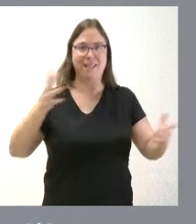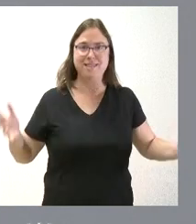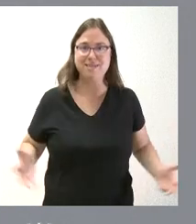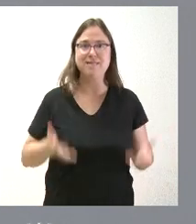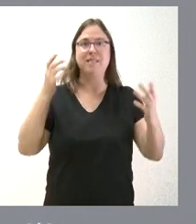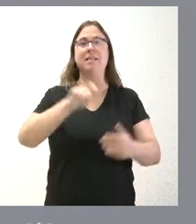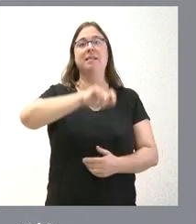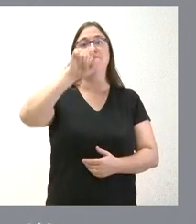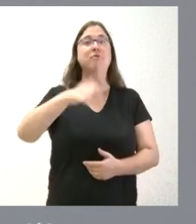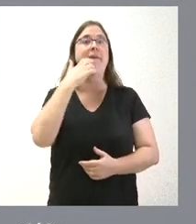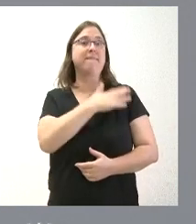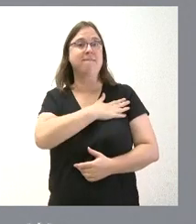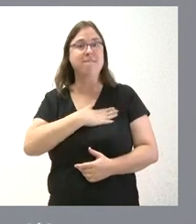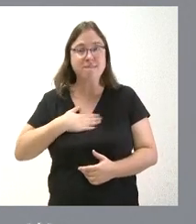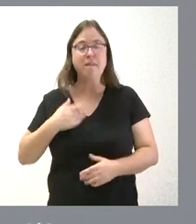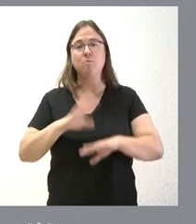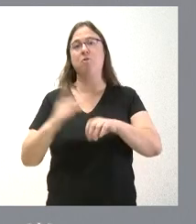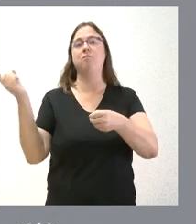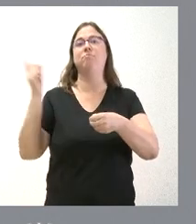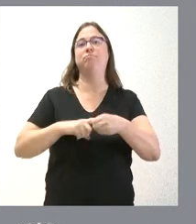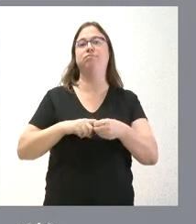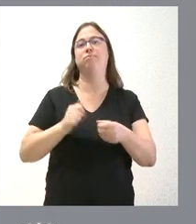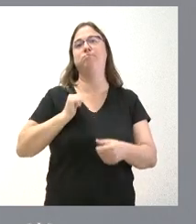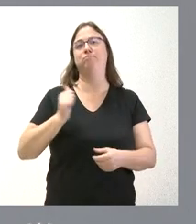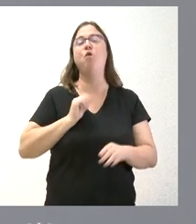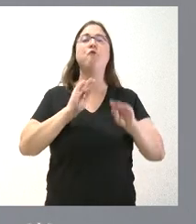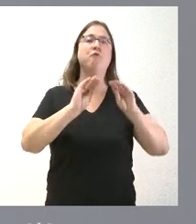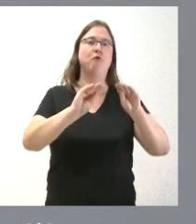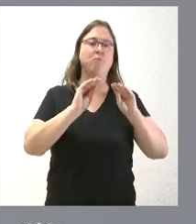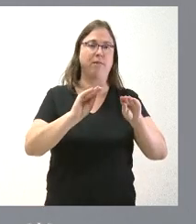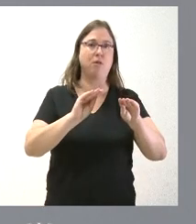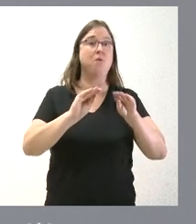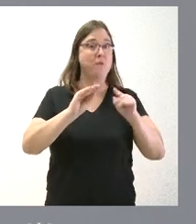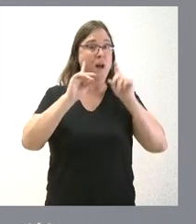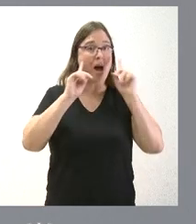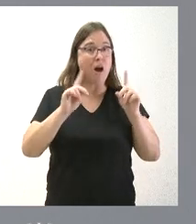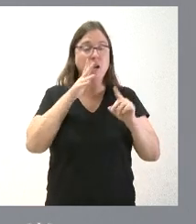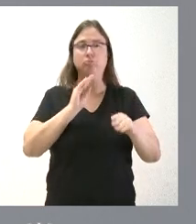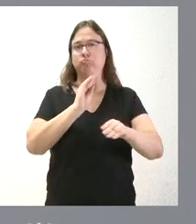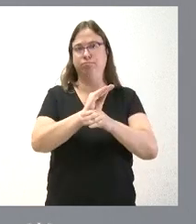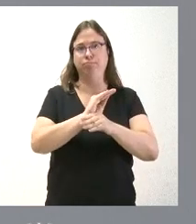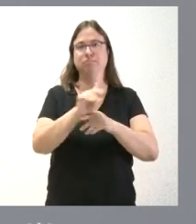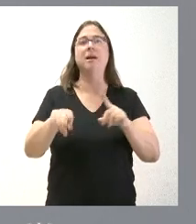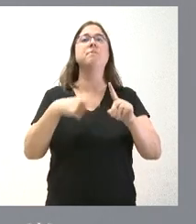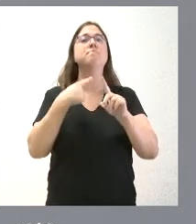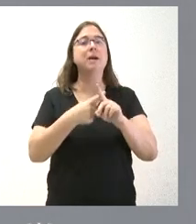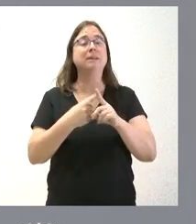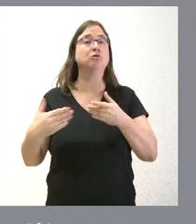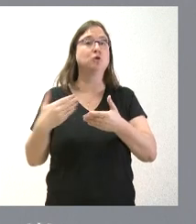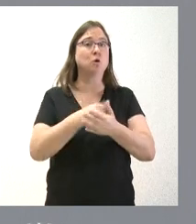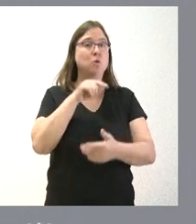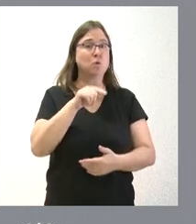personas que lo deseen puedan acceder y beneficiarse de esta formación, que es en este momento claramente subvencionada. Y, además de todo esto,